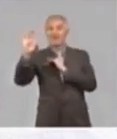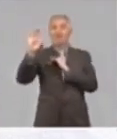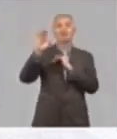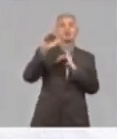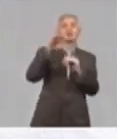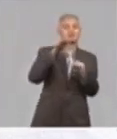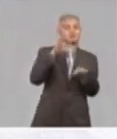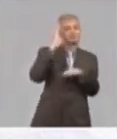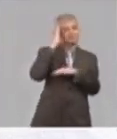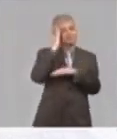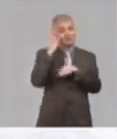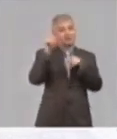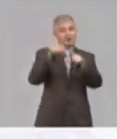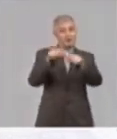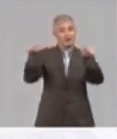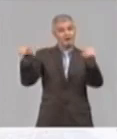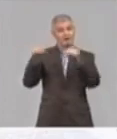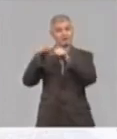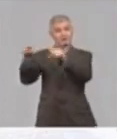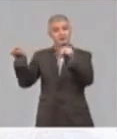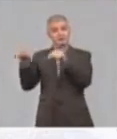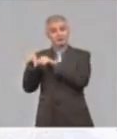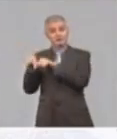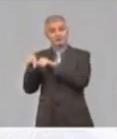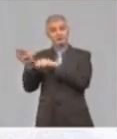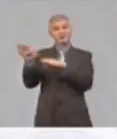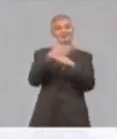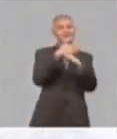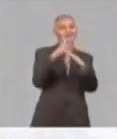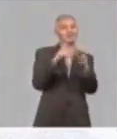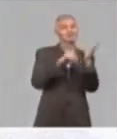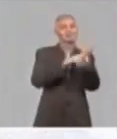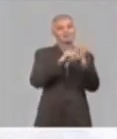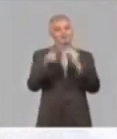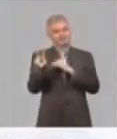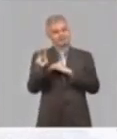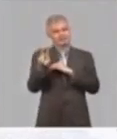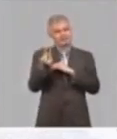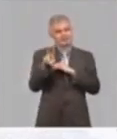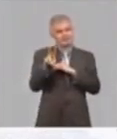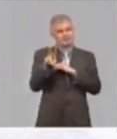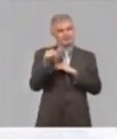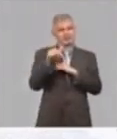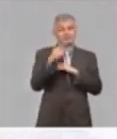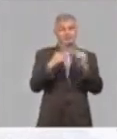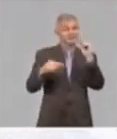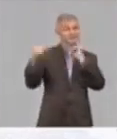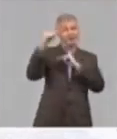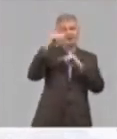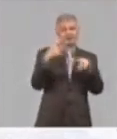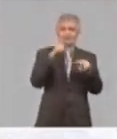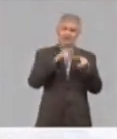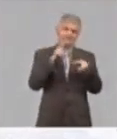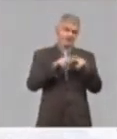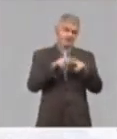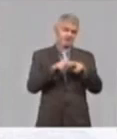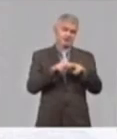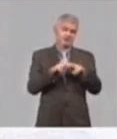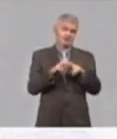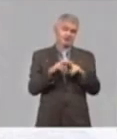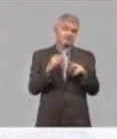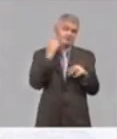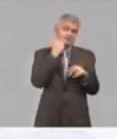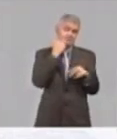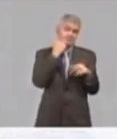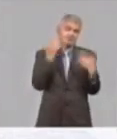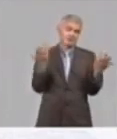para ser utilizado por las diferentes provincias del país, con la prioridad buena, por supuesto, en Ciudad de La Habana, que es la de mayor incidencia.